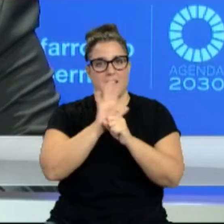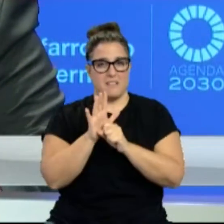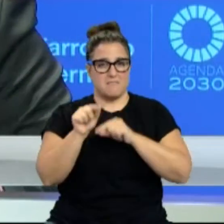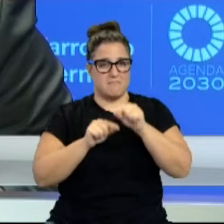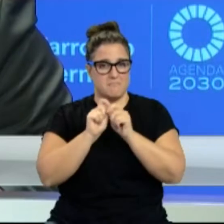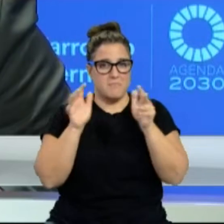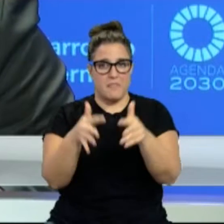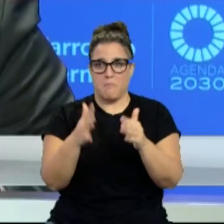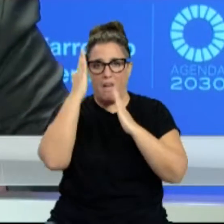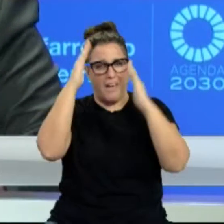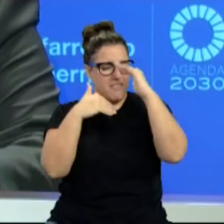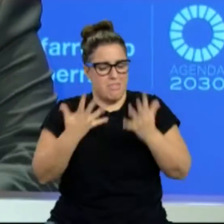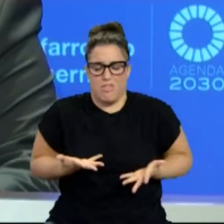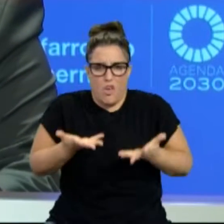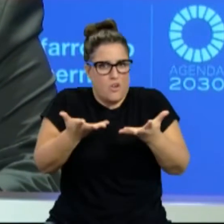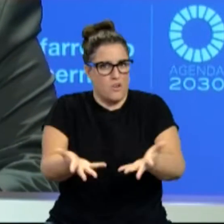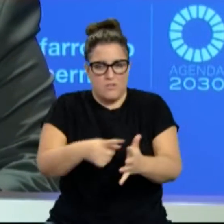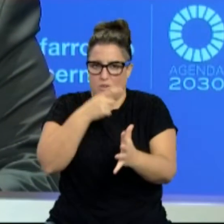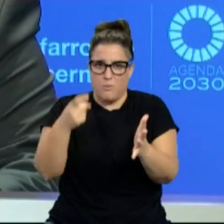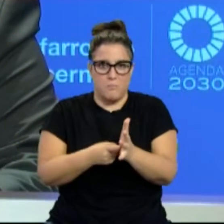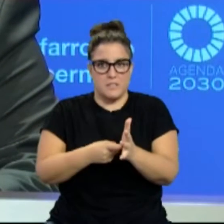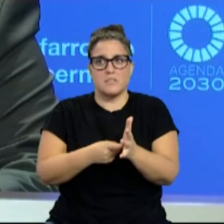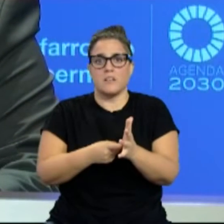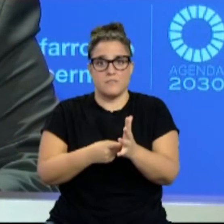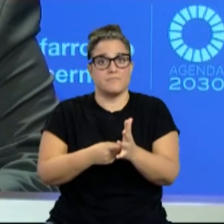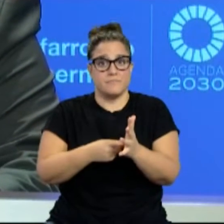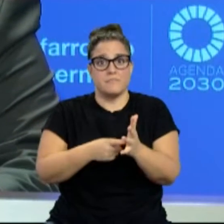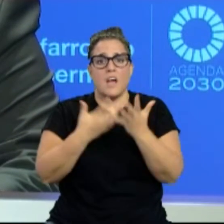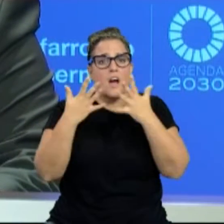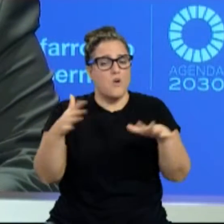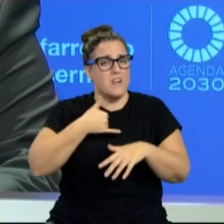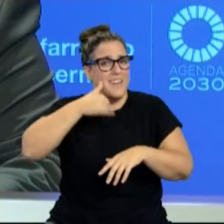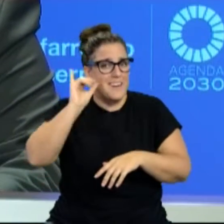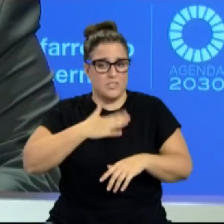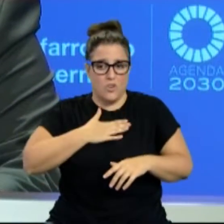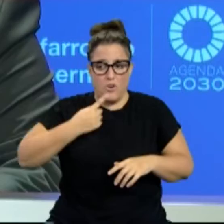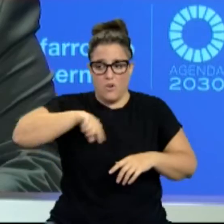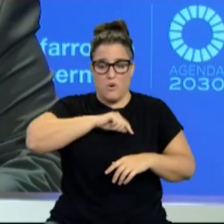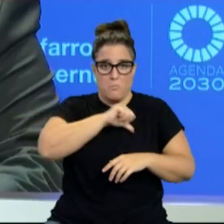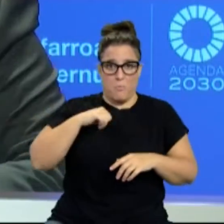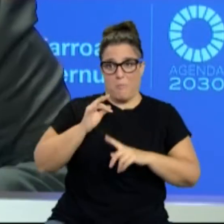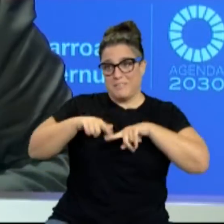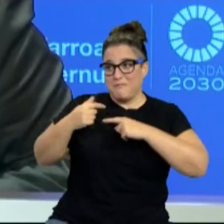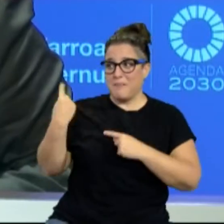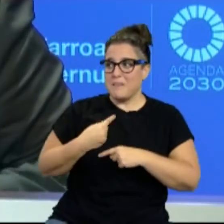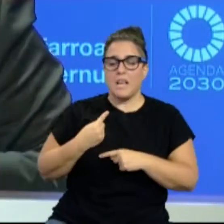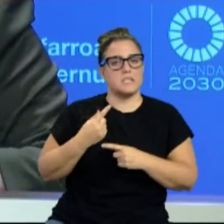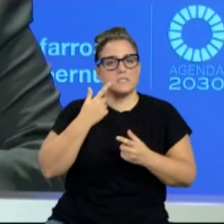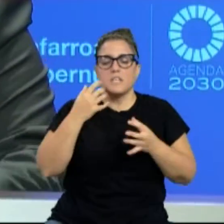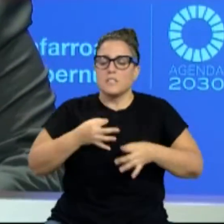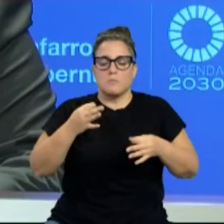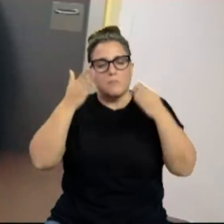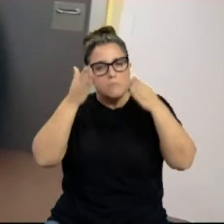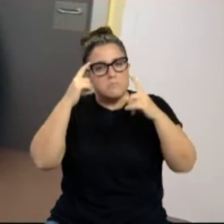atención abnegada, afrontando el riesgo para ellos y sus familias y con dedicación y esfuerzo en condiciones muy